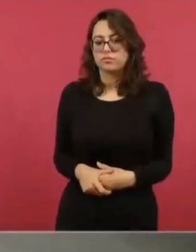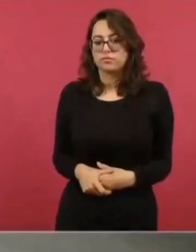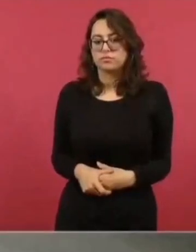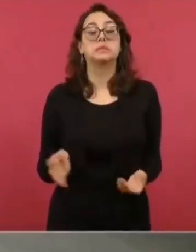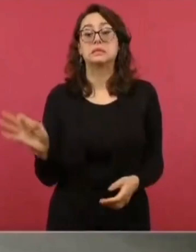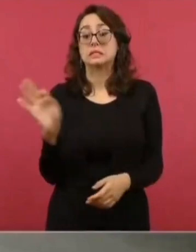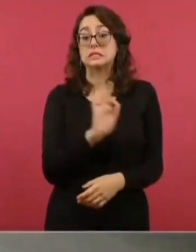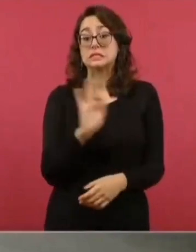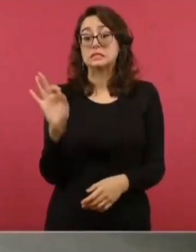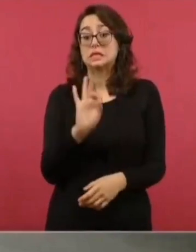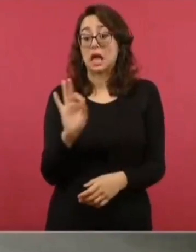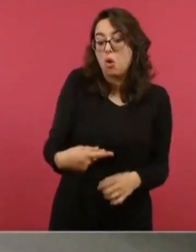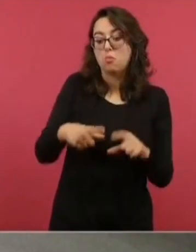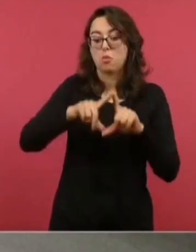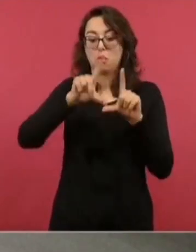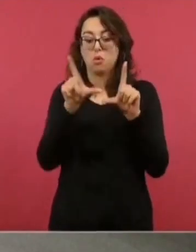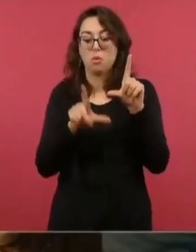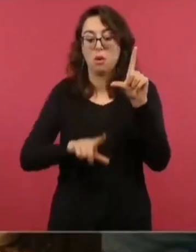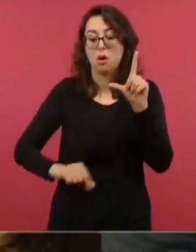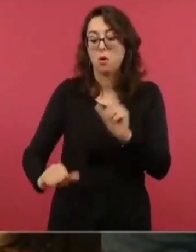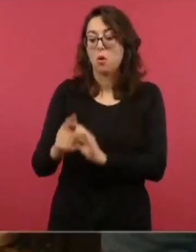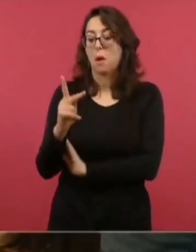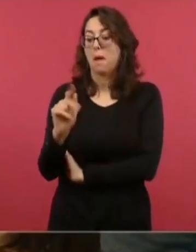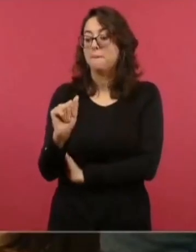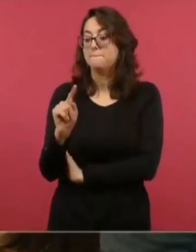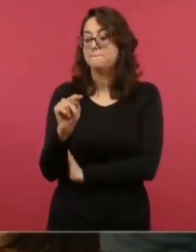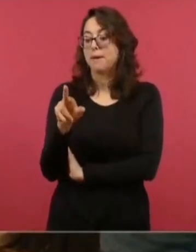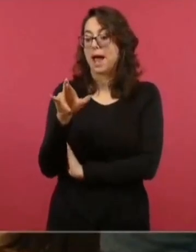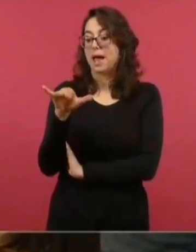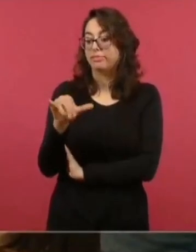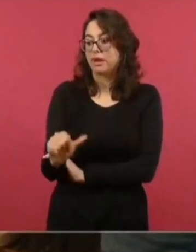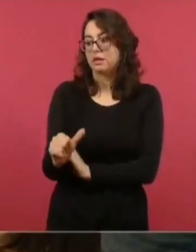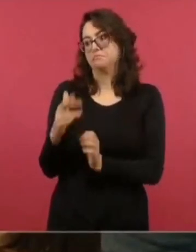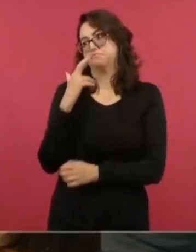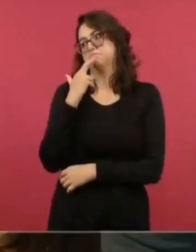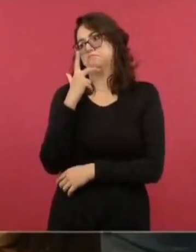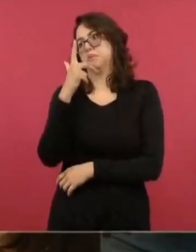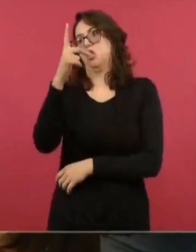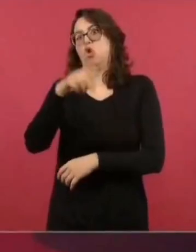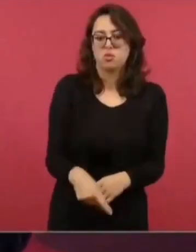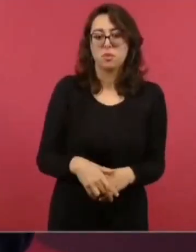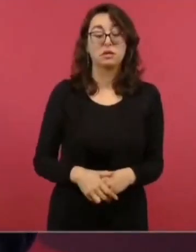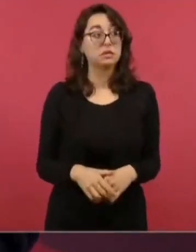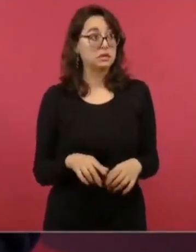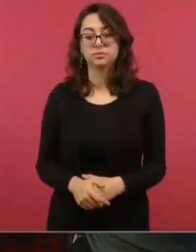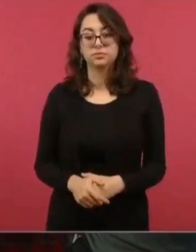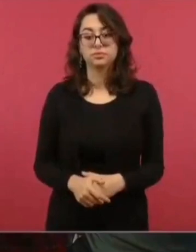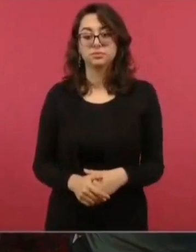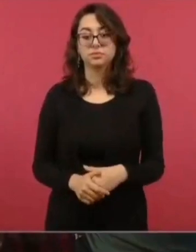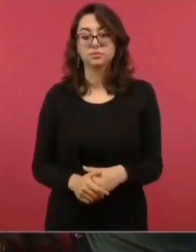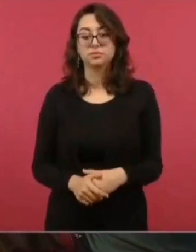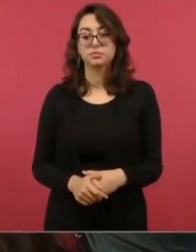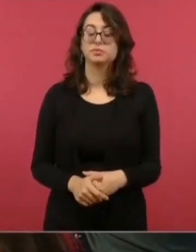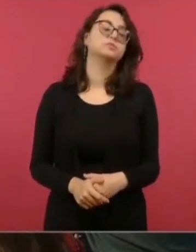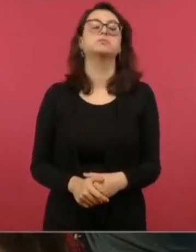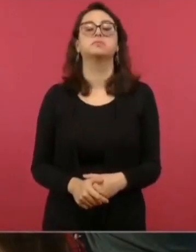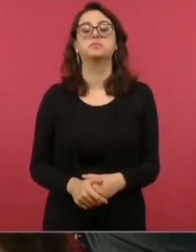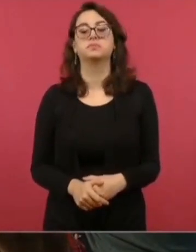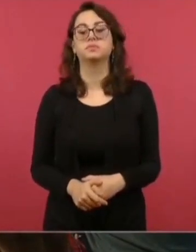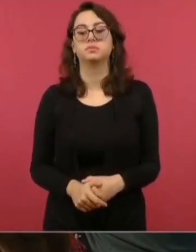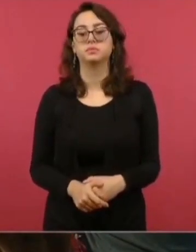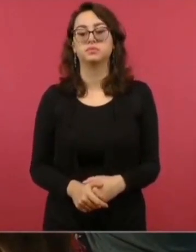Patria, pues mucho mejor. ¿Ya estará lista? Ya va a estar lista, es muy probable. ¿Que esté lista? Sí, que